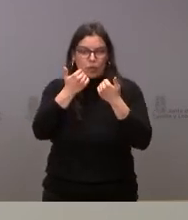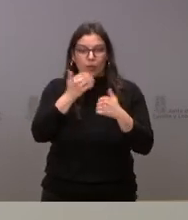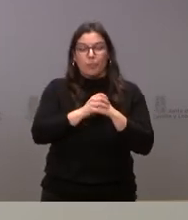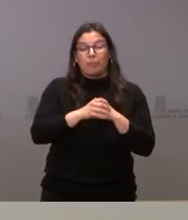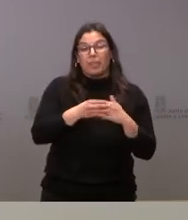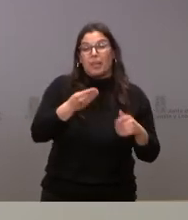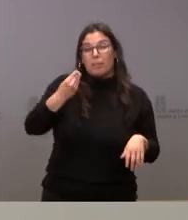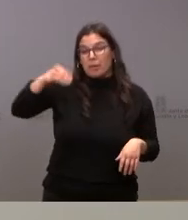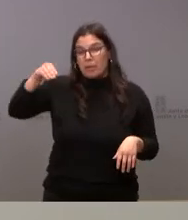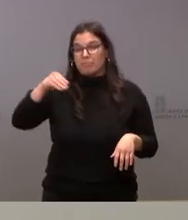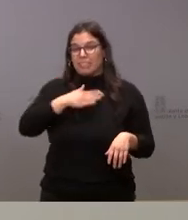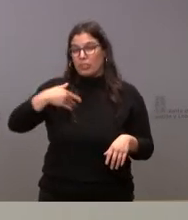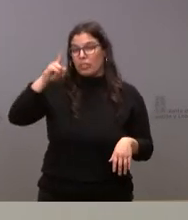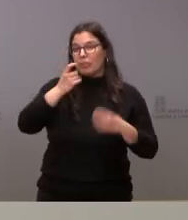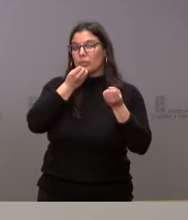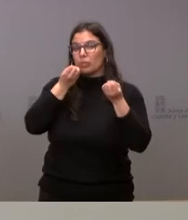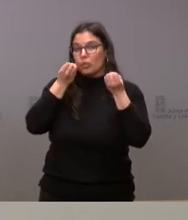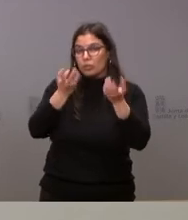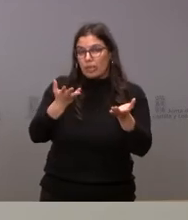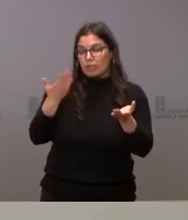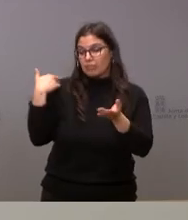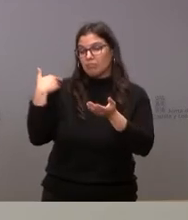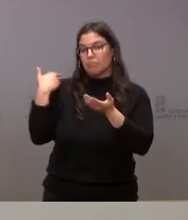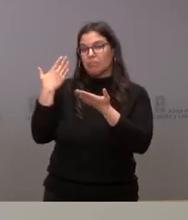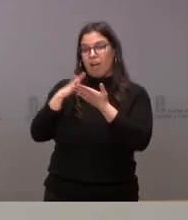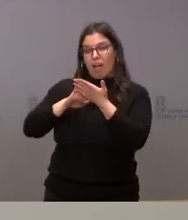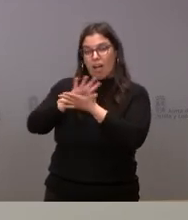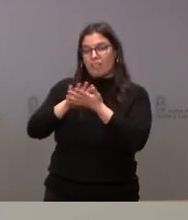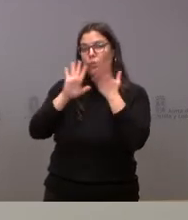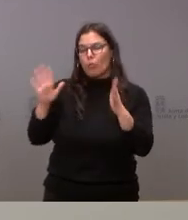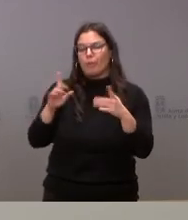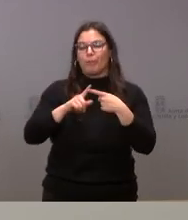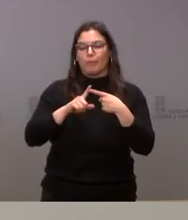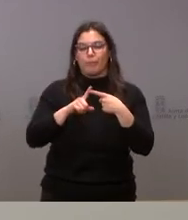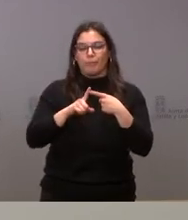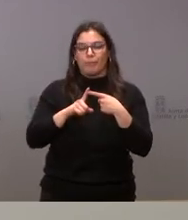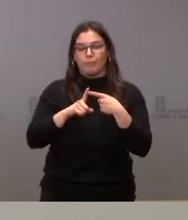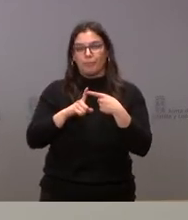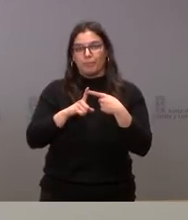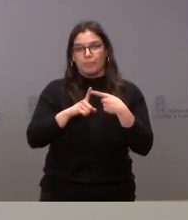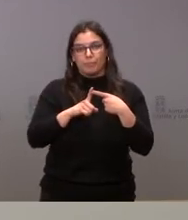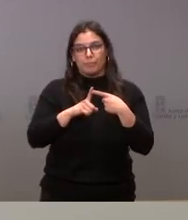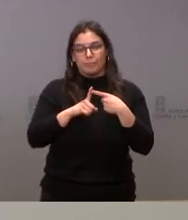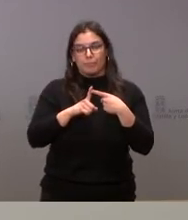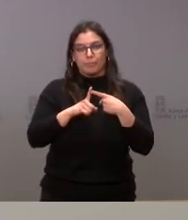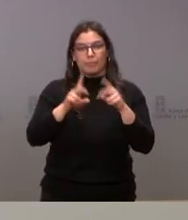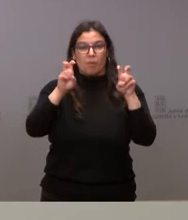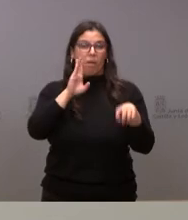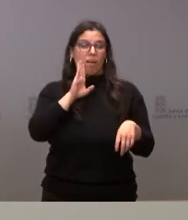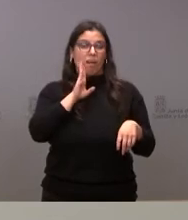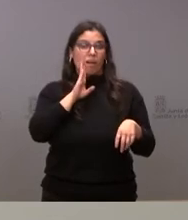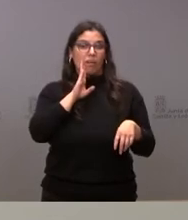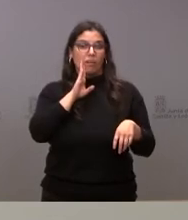adicionales que quiero significarles que hemos analizado en el Consejo de Gobierno. La primera de ellas, al margen de la referencia que he hecho